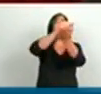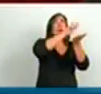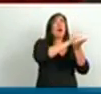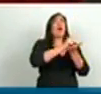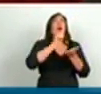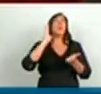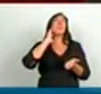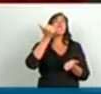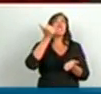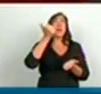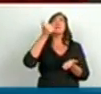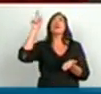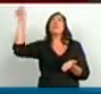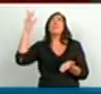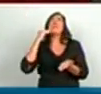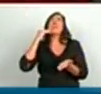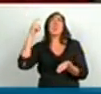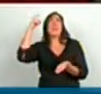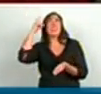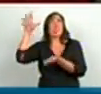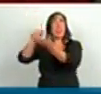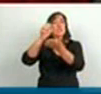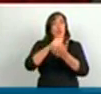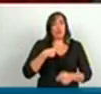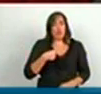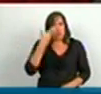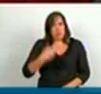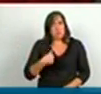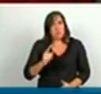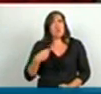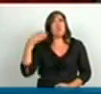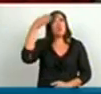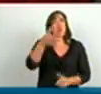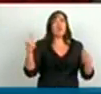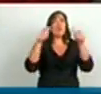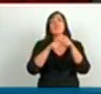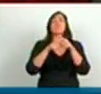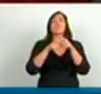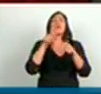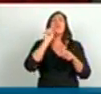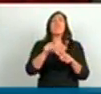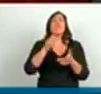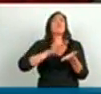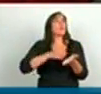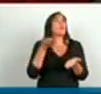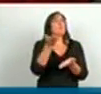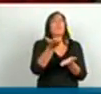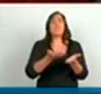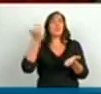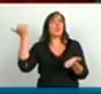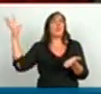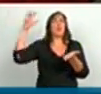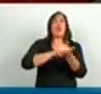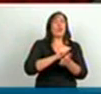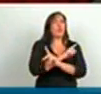de Inglaterra. Por eso voy a concurrir personalmente el 14 de junio ante el Comité de Descolonización, pidiendo también la